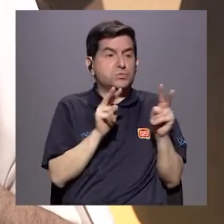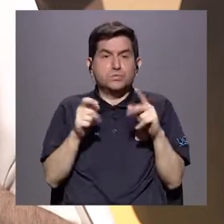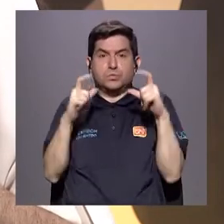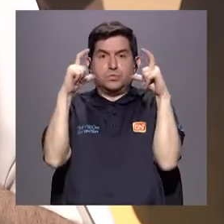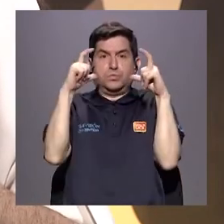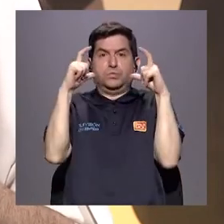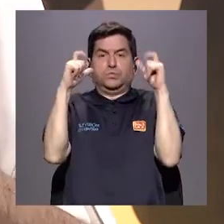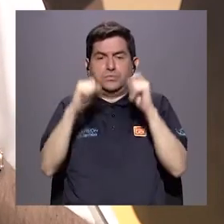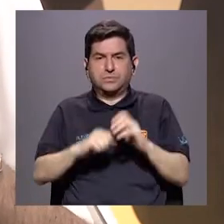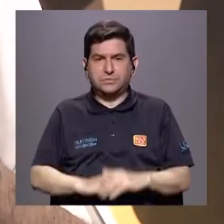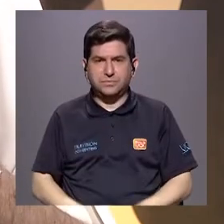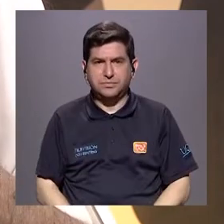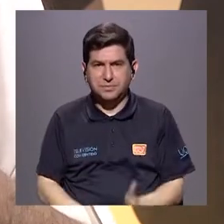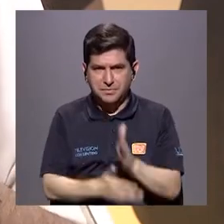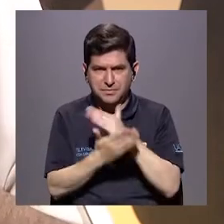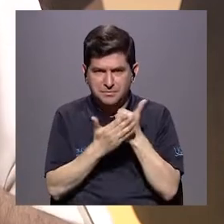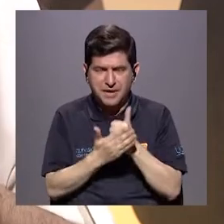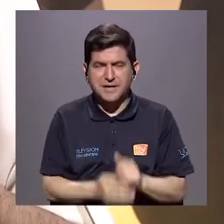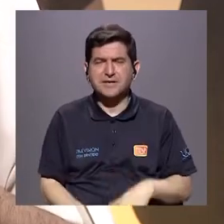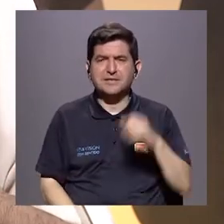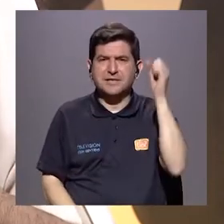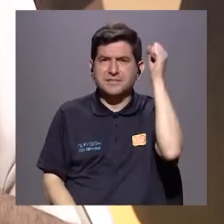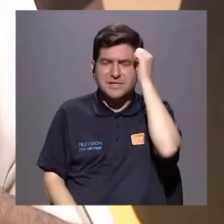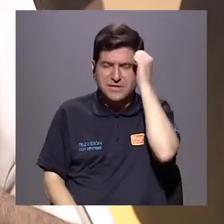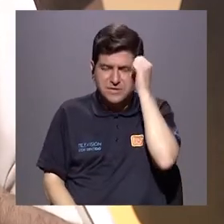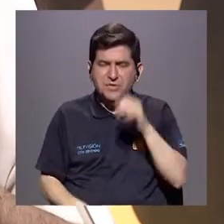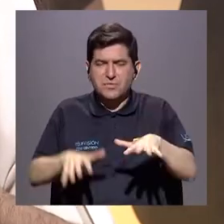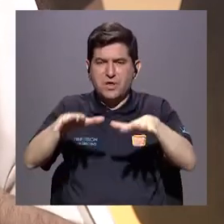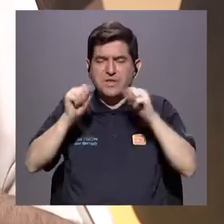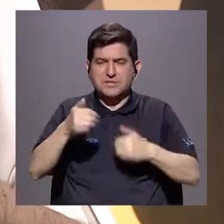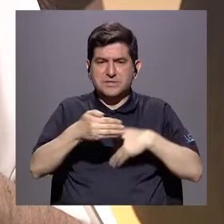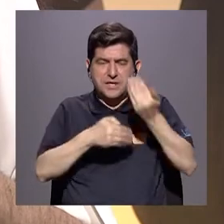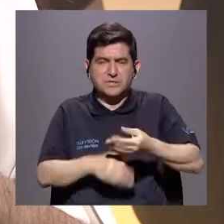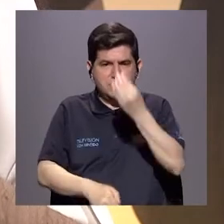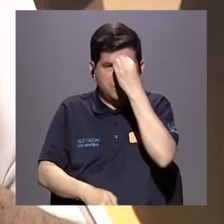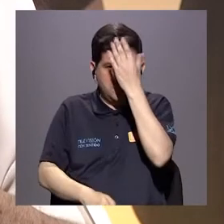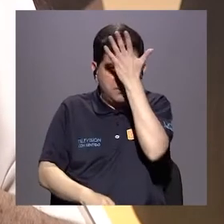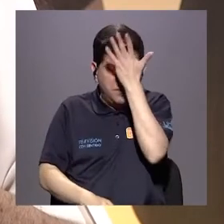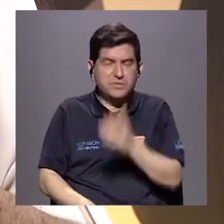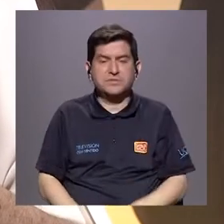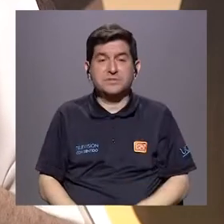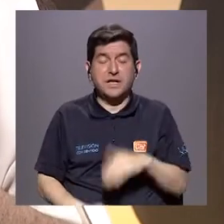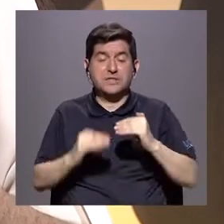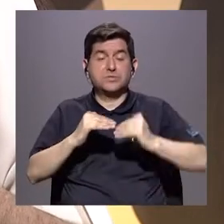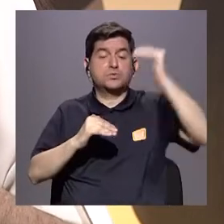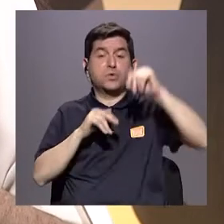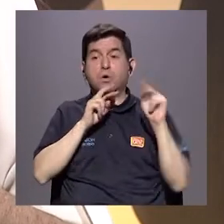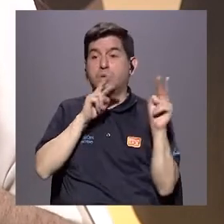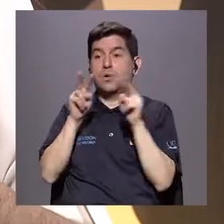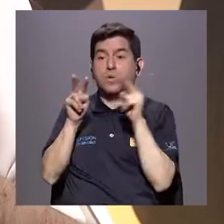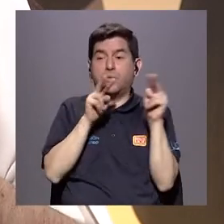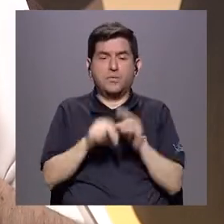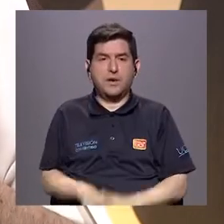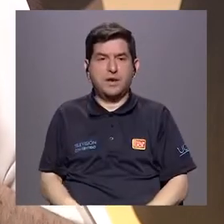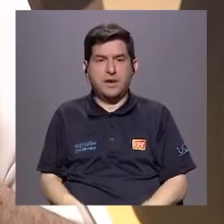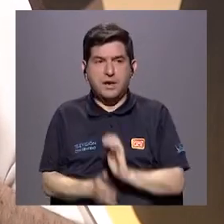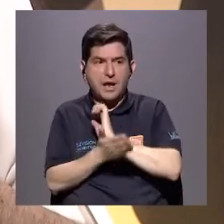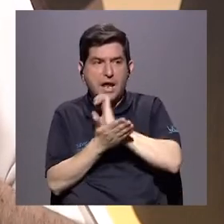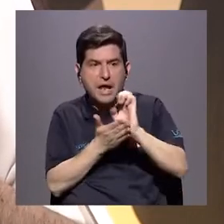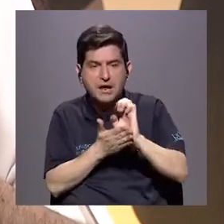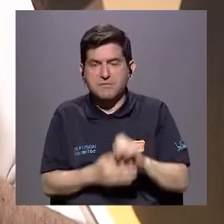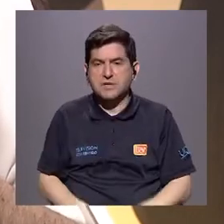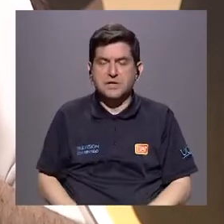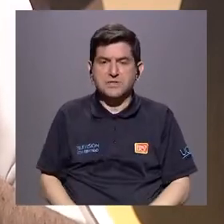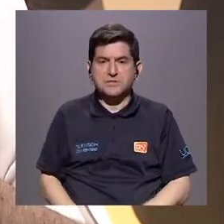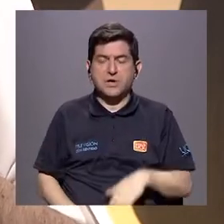que es como parte de un síndrome por estrés postraumático, que es la hipervigilancia, la evitación de